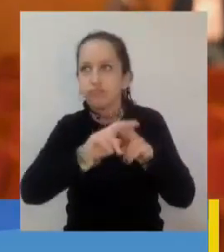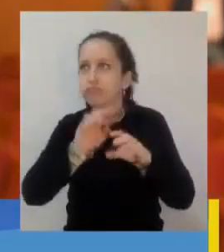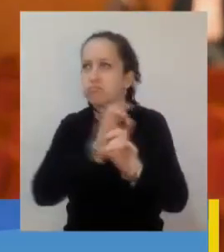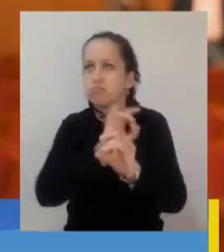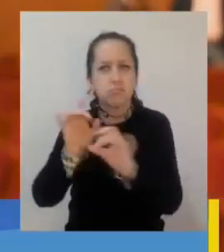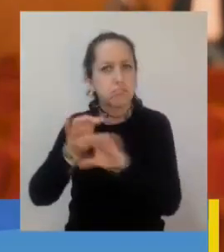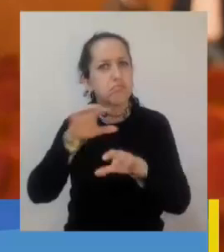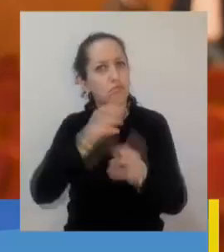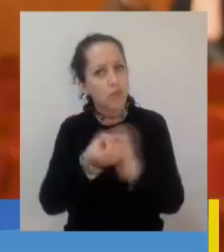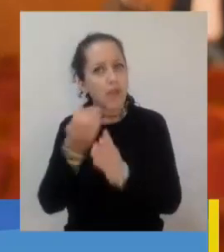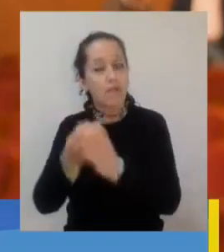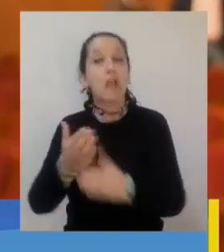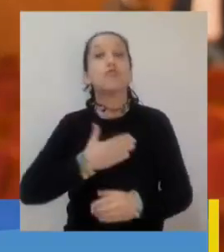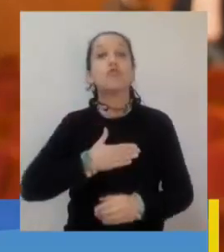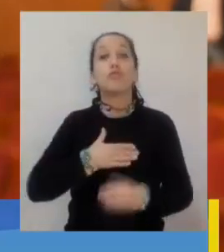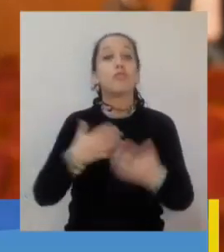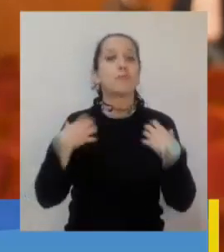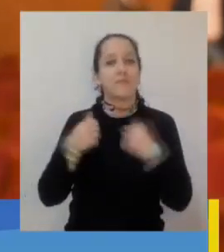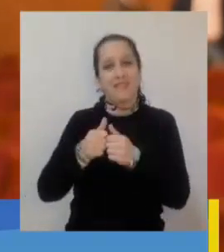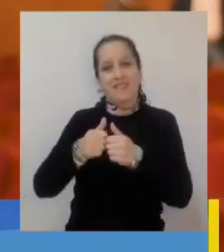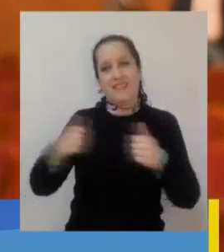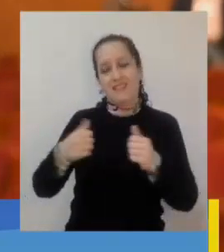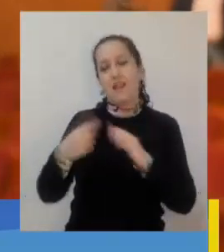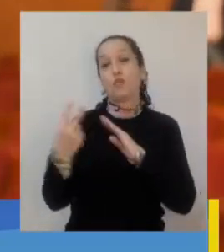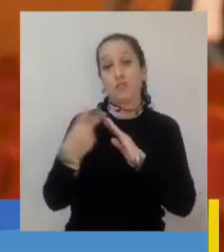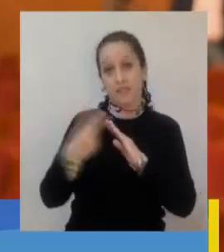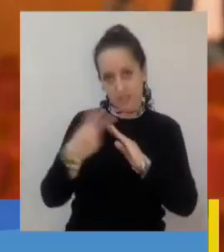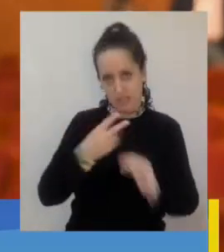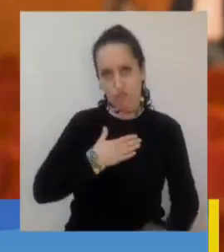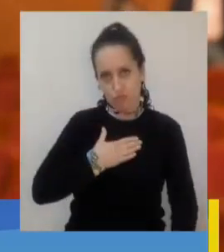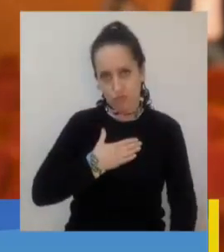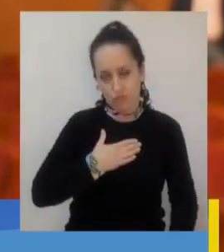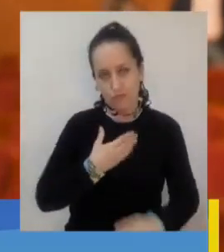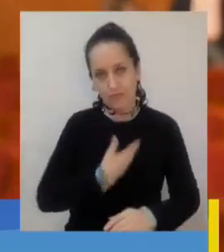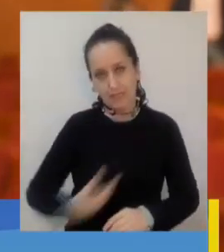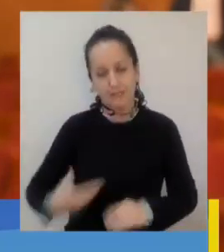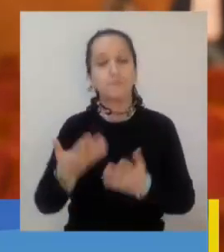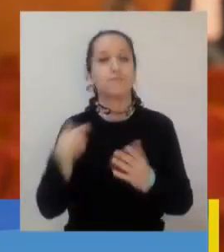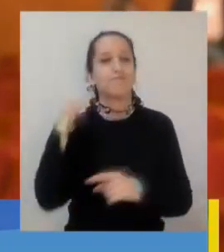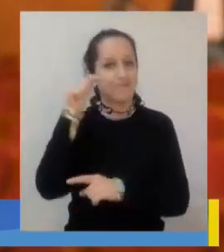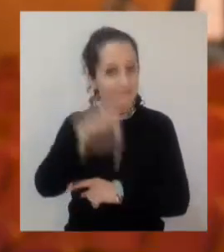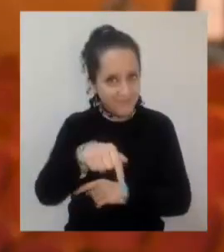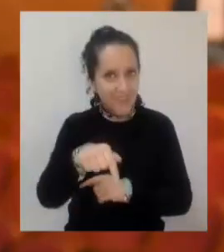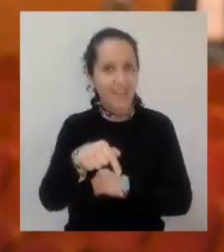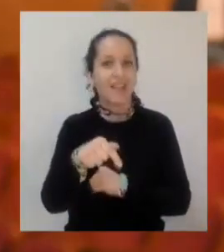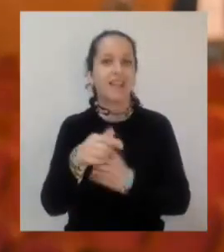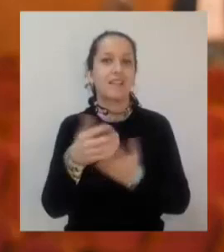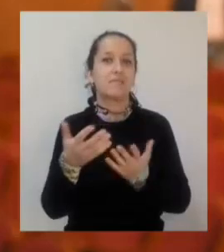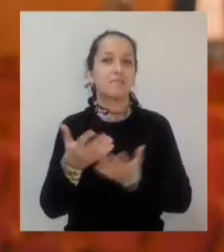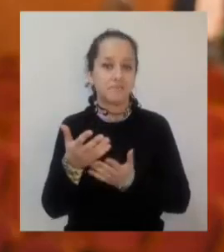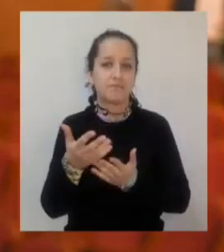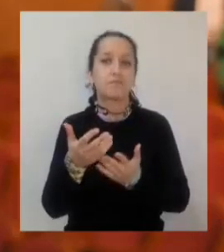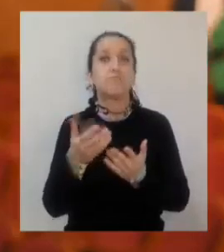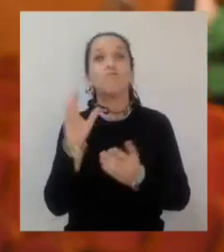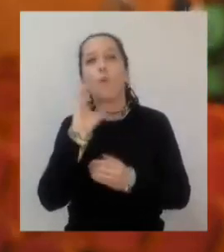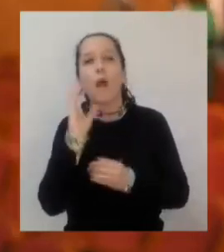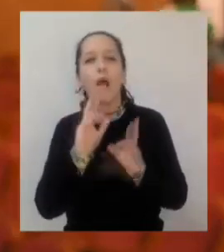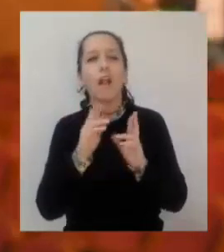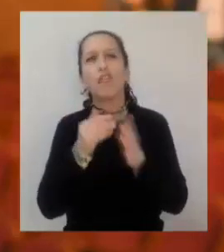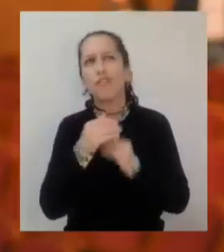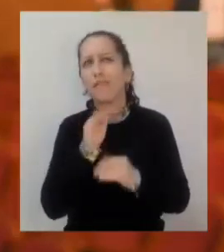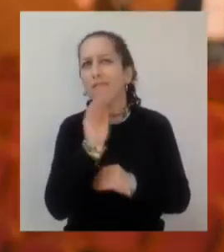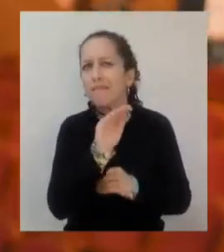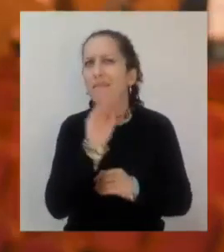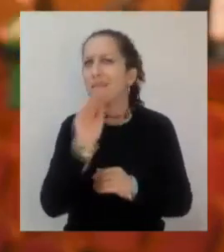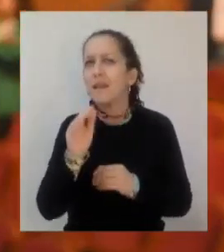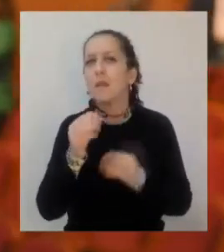Hoy día soy el representante de mi junta de vecinos, por esa razón también estoy acá buscando alguna puertecita donde